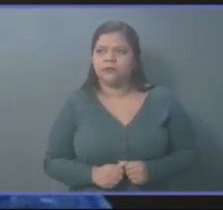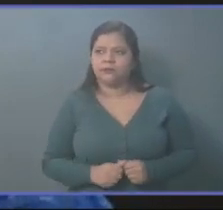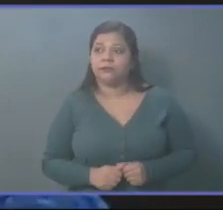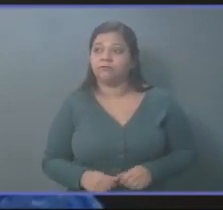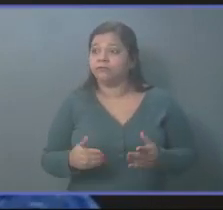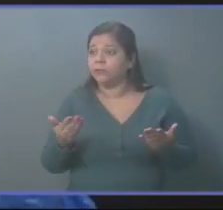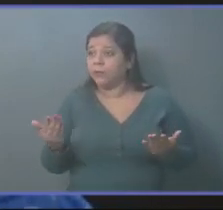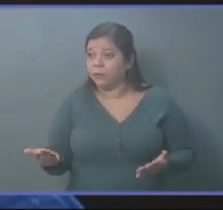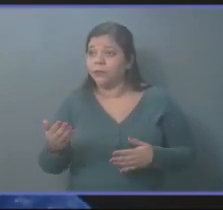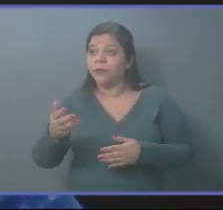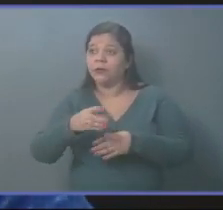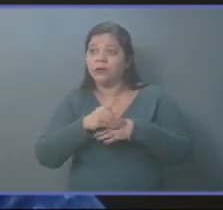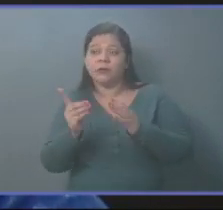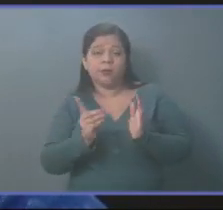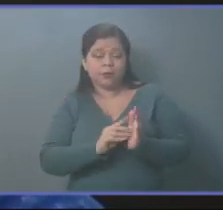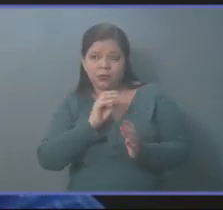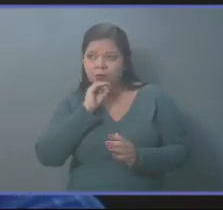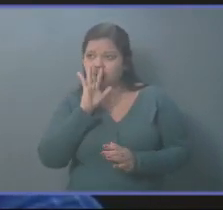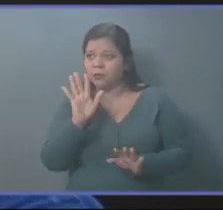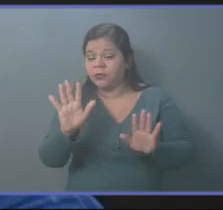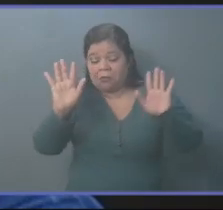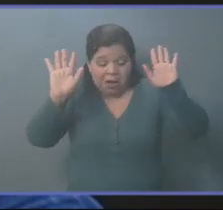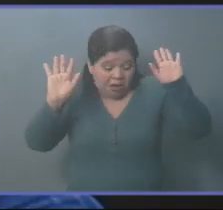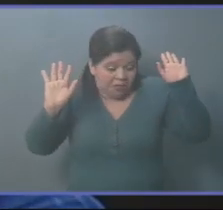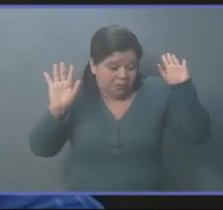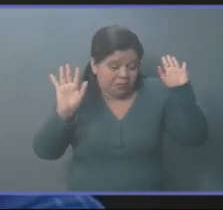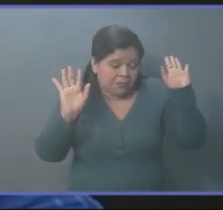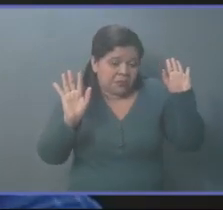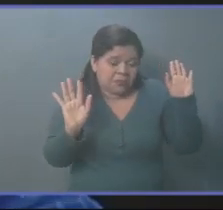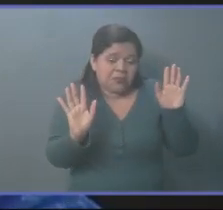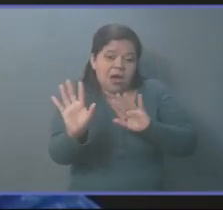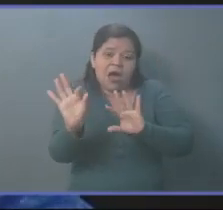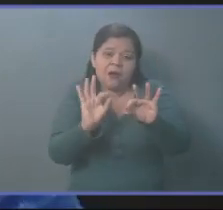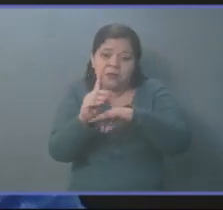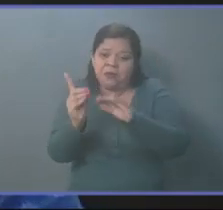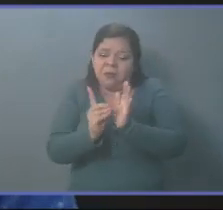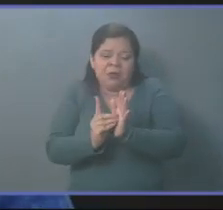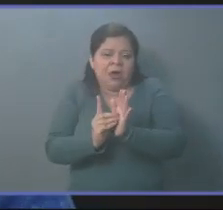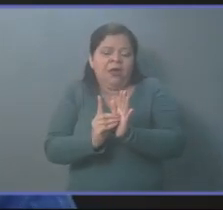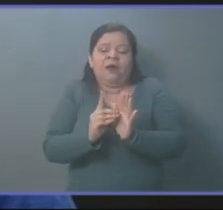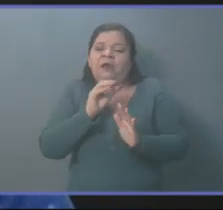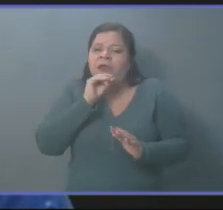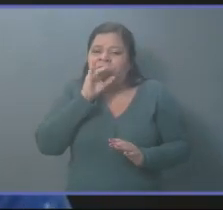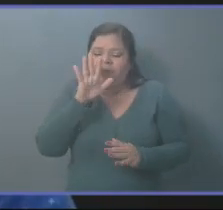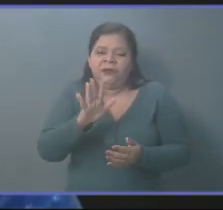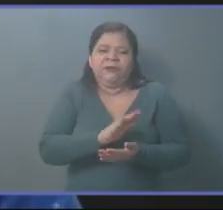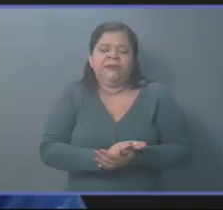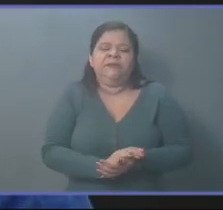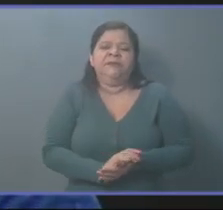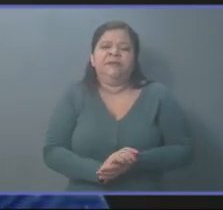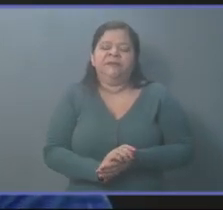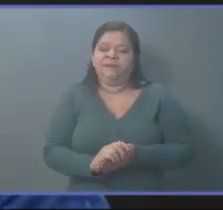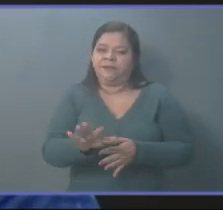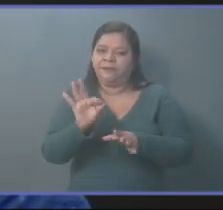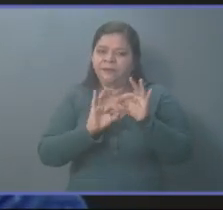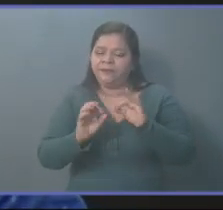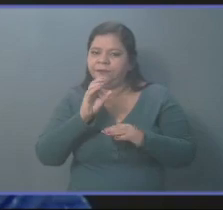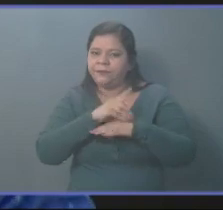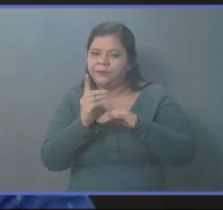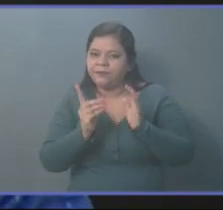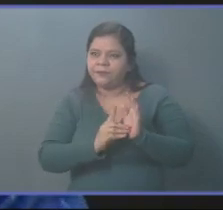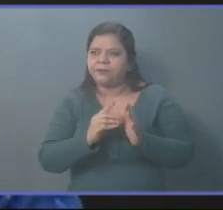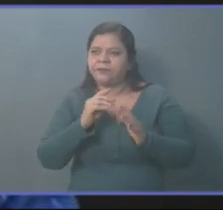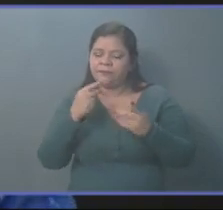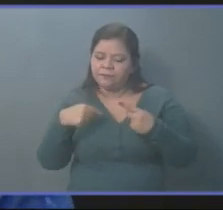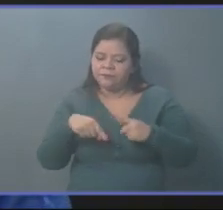Mientras los diputados dicen, y ahí a quien le quede el saco, por supuesto, porque yo no me lo pongo. Mientras los diputados se